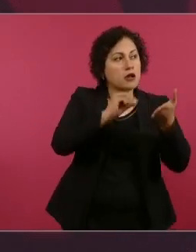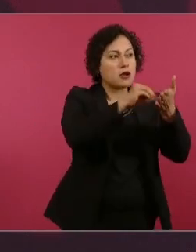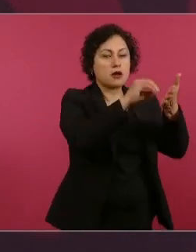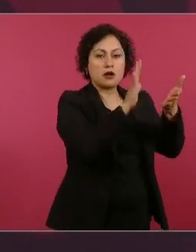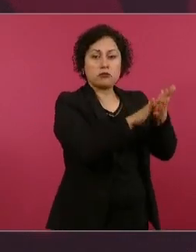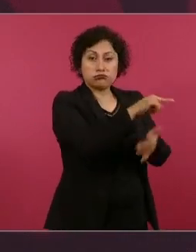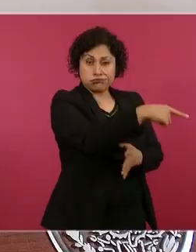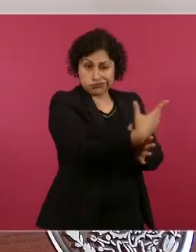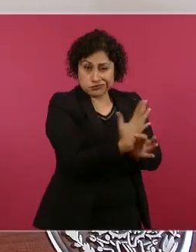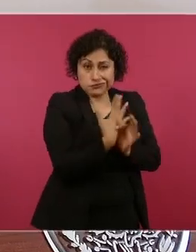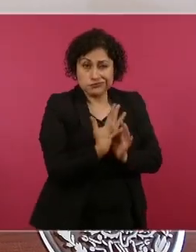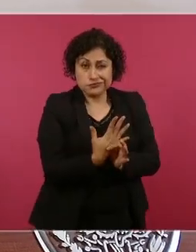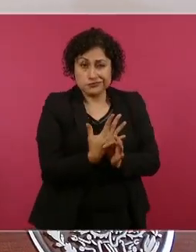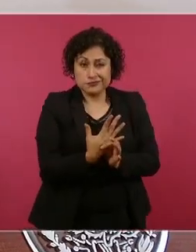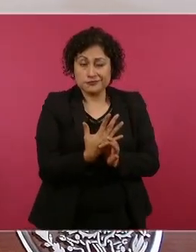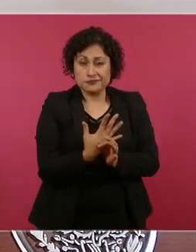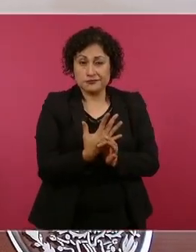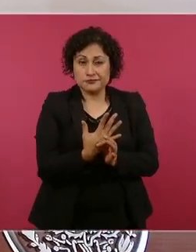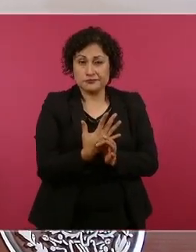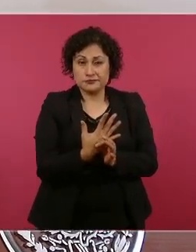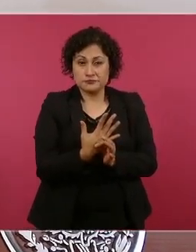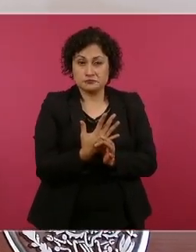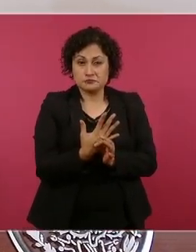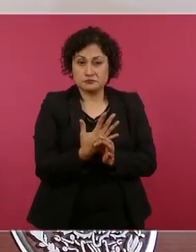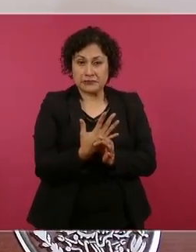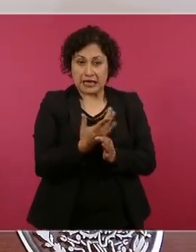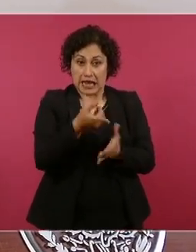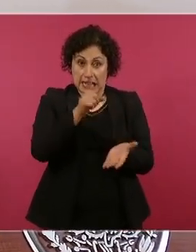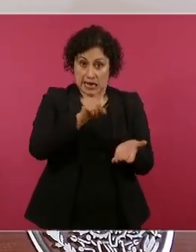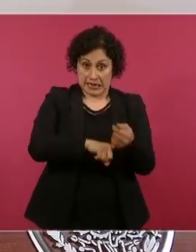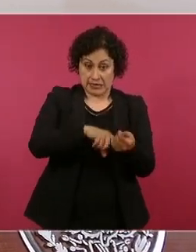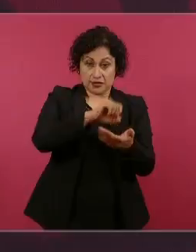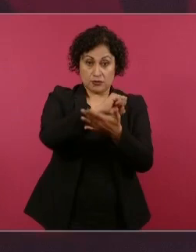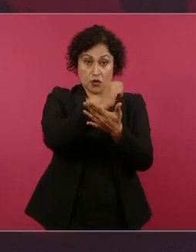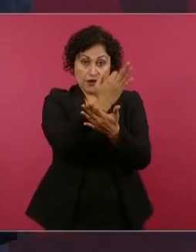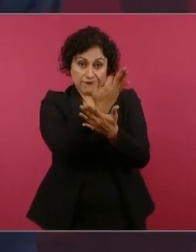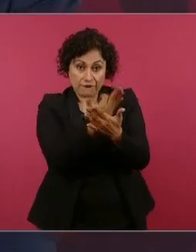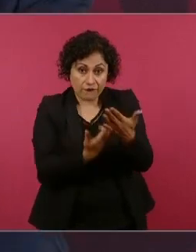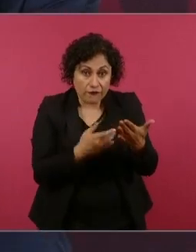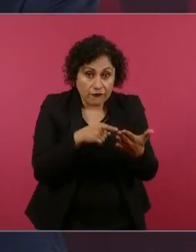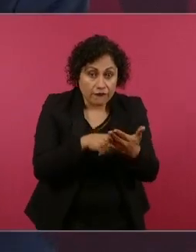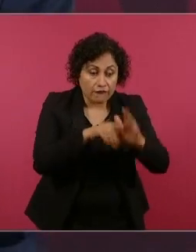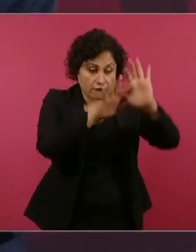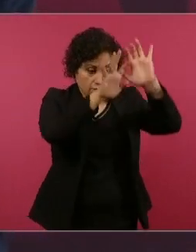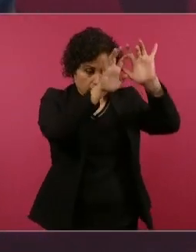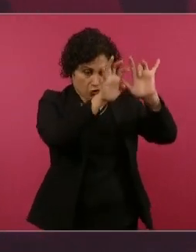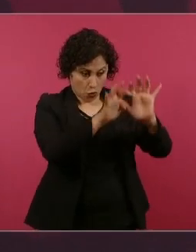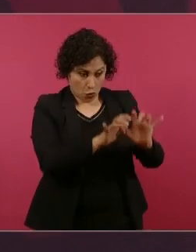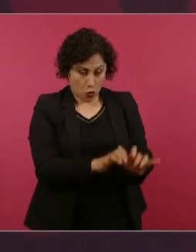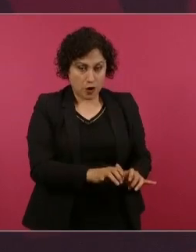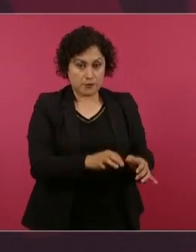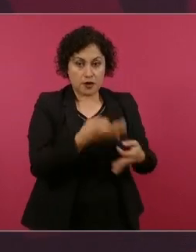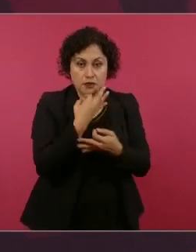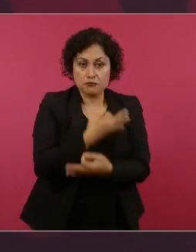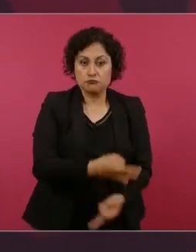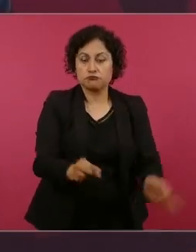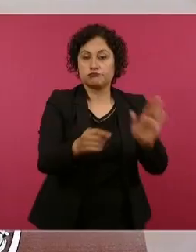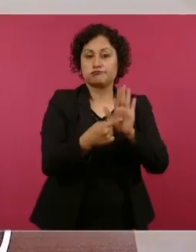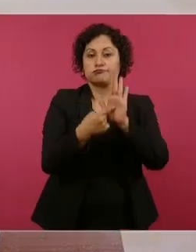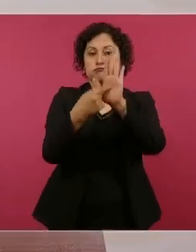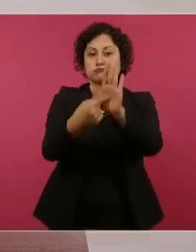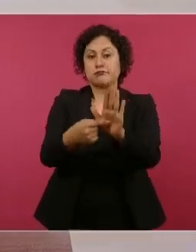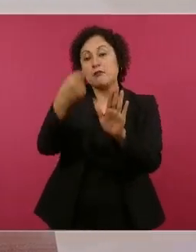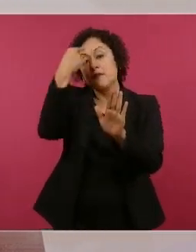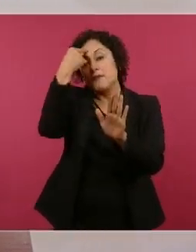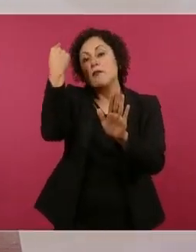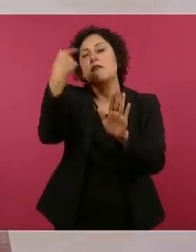hacen ese informe para que de esa manera el